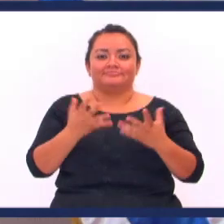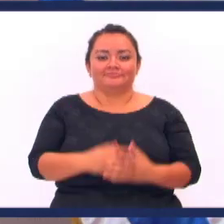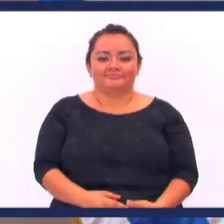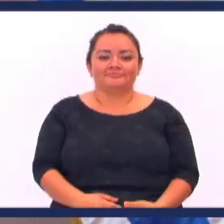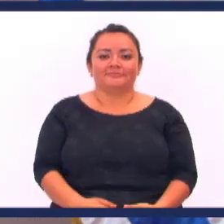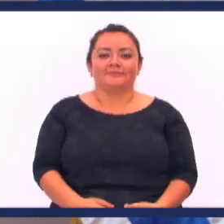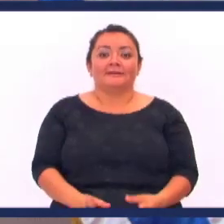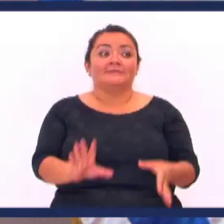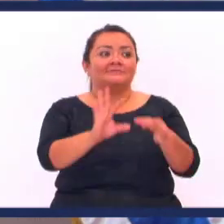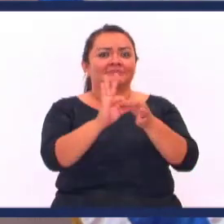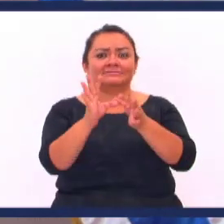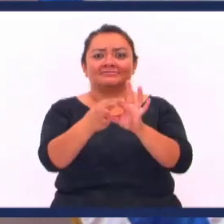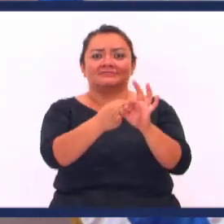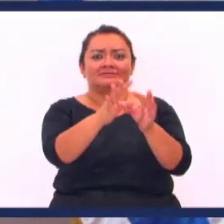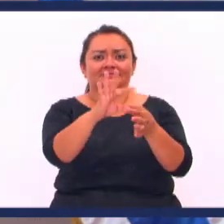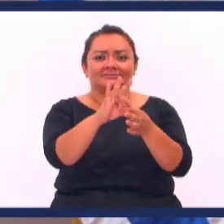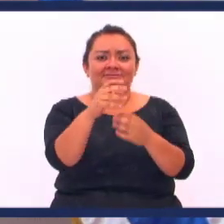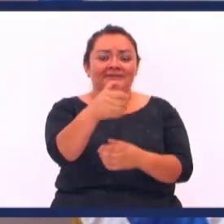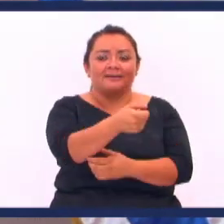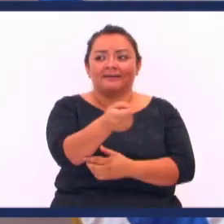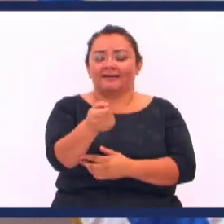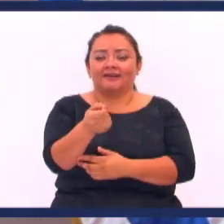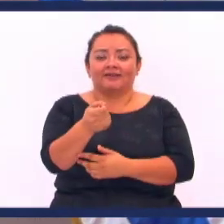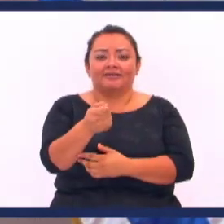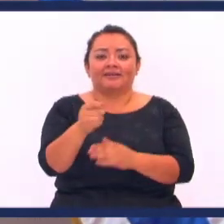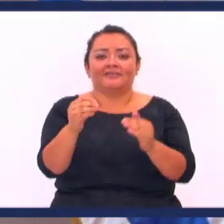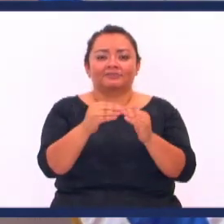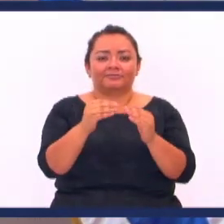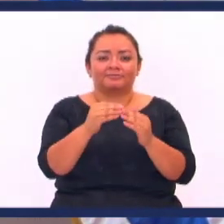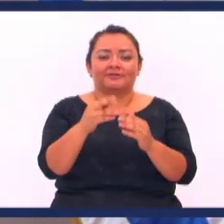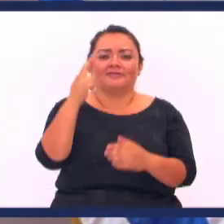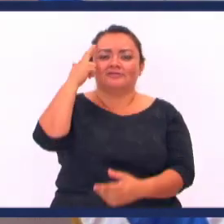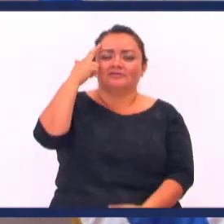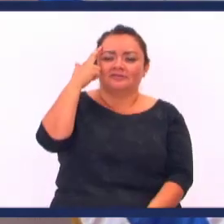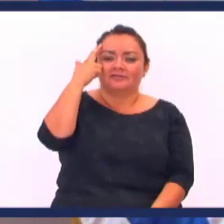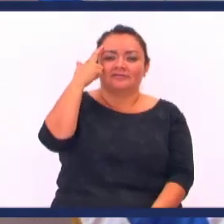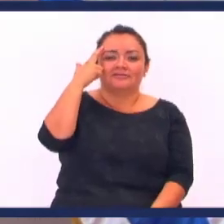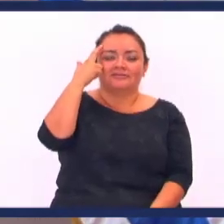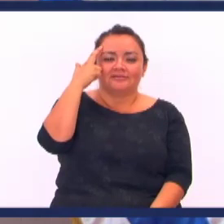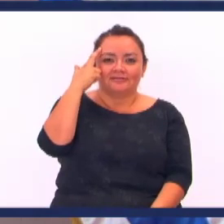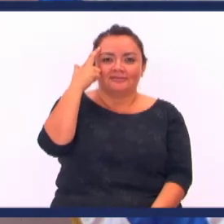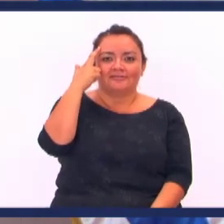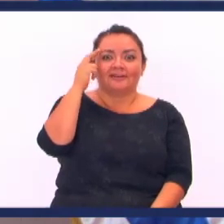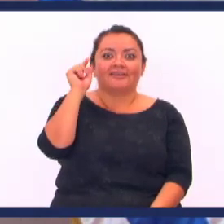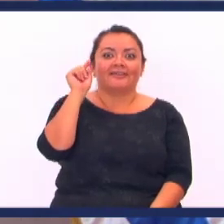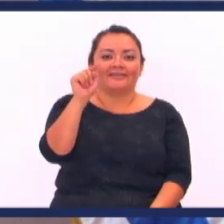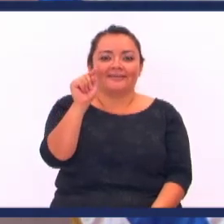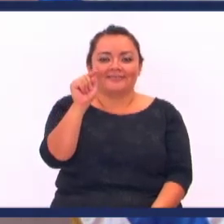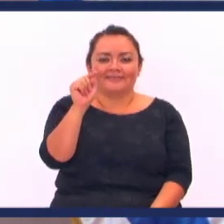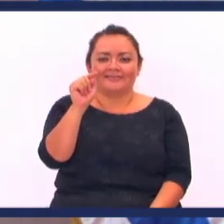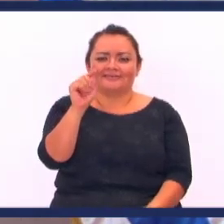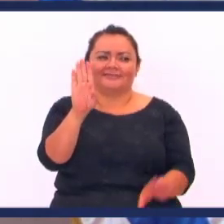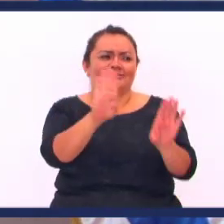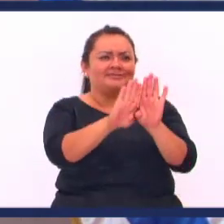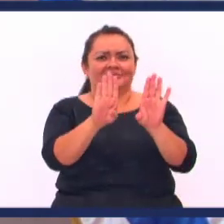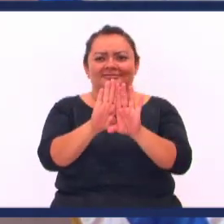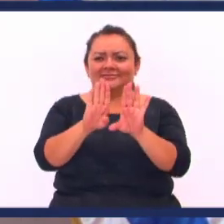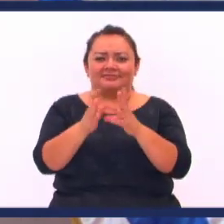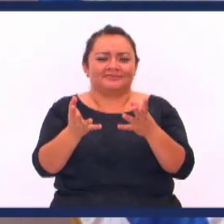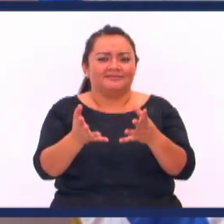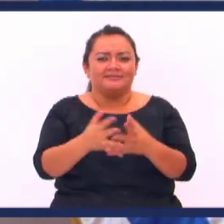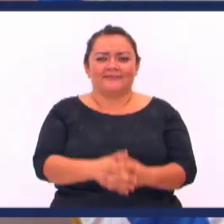Activa la solidaridad En nosotros Activa la conciencia En nosotros Y esas cosas Habían estado cerradas